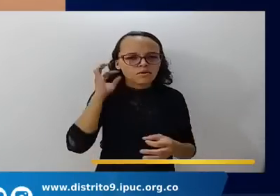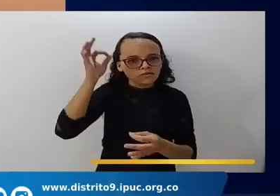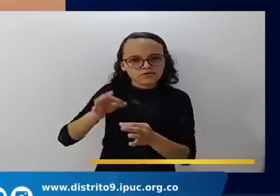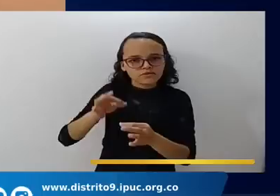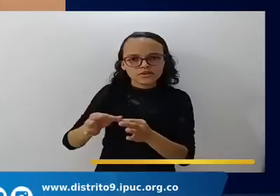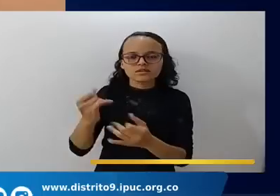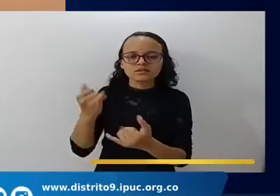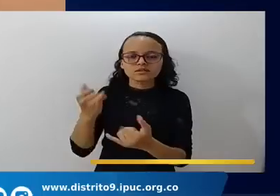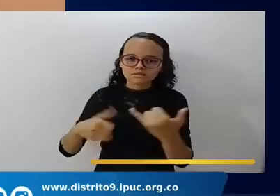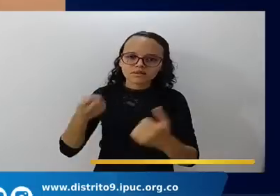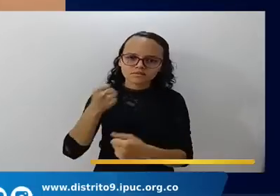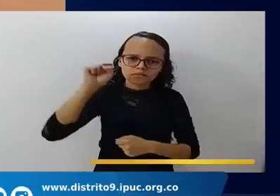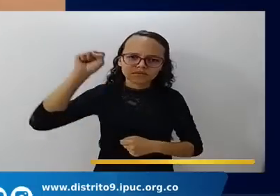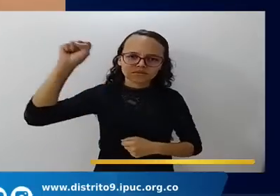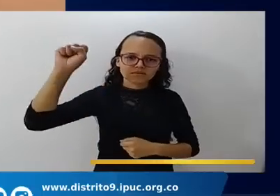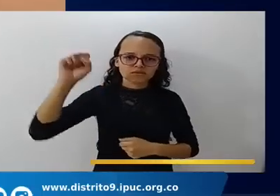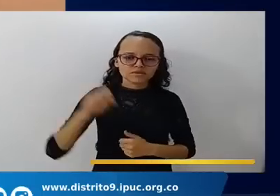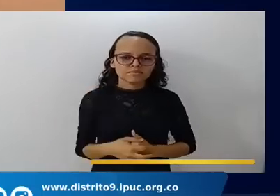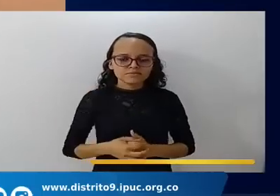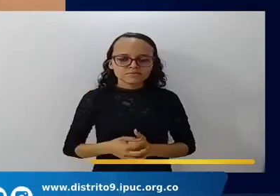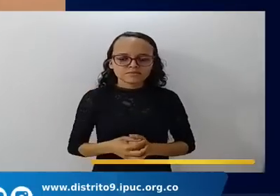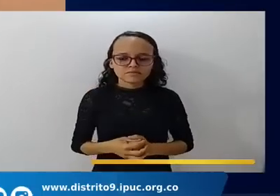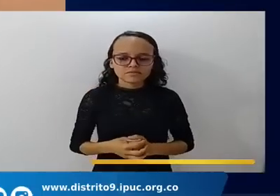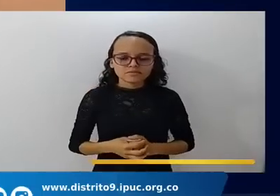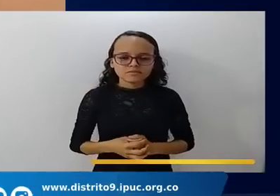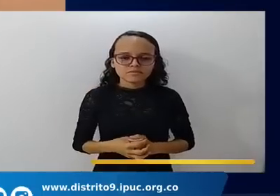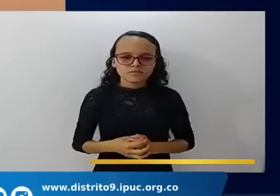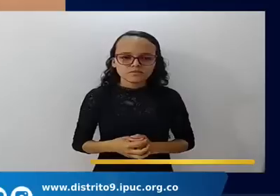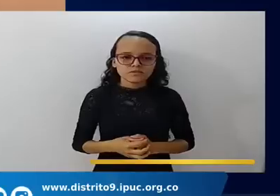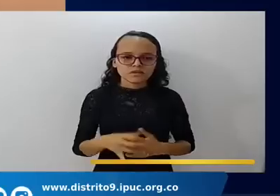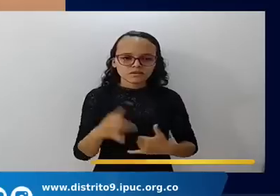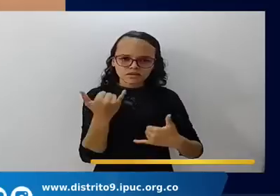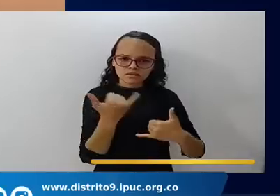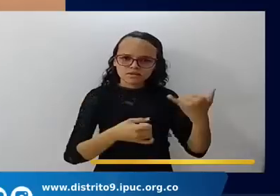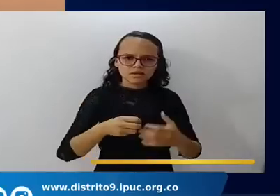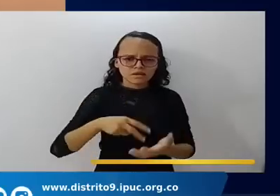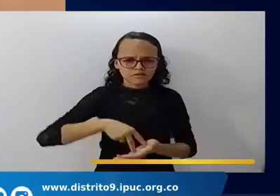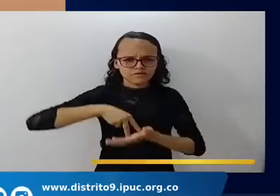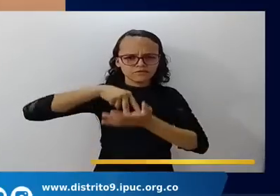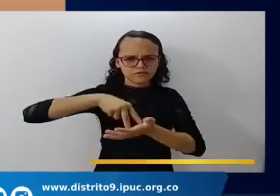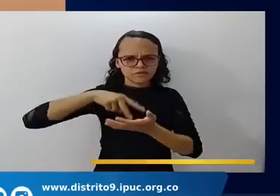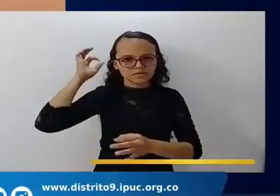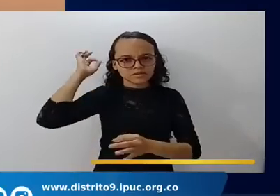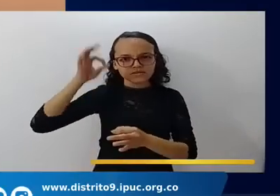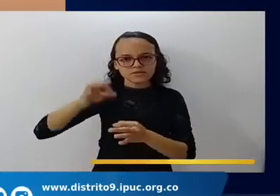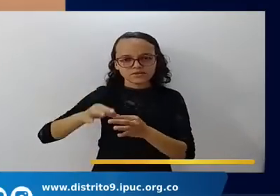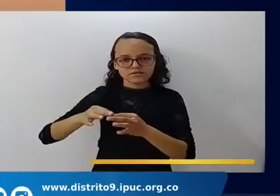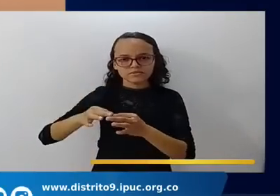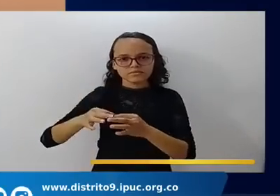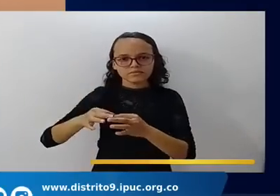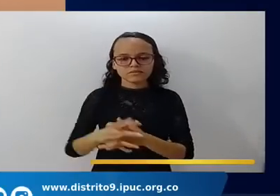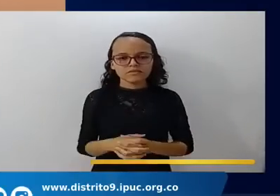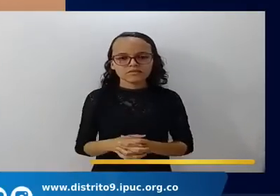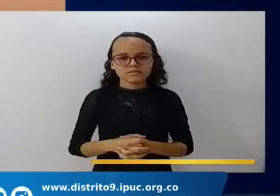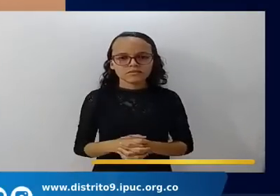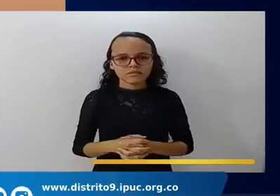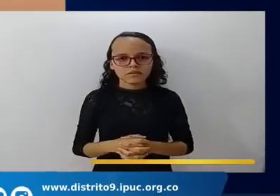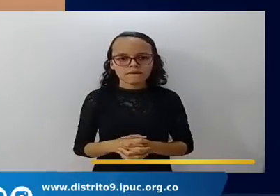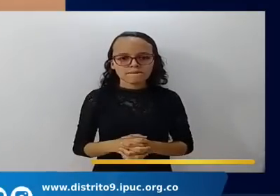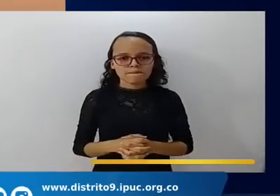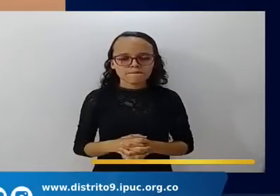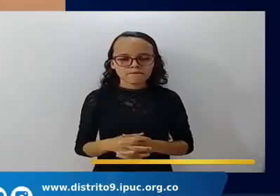terminar en victoria? Terminar firmes en la fe. Ven, yo te voy a enseñar.